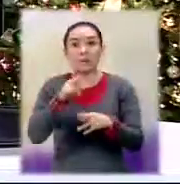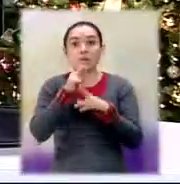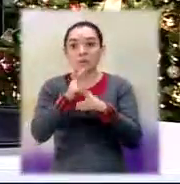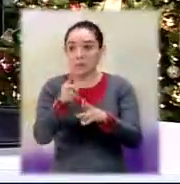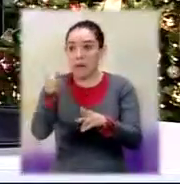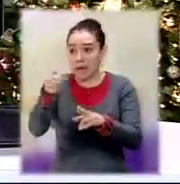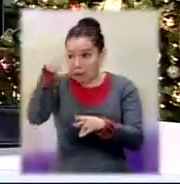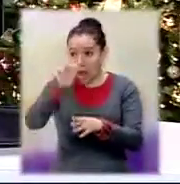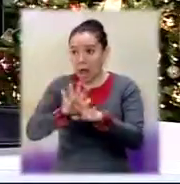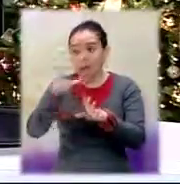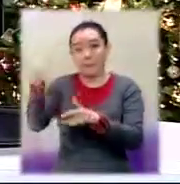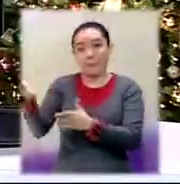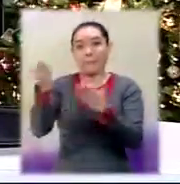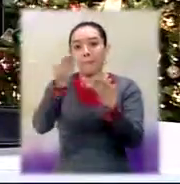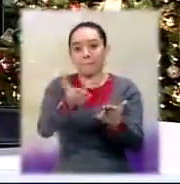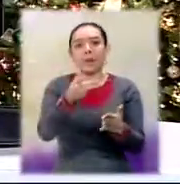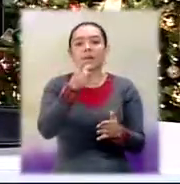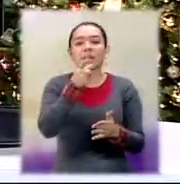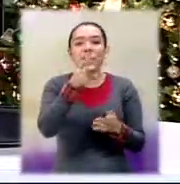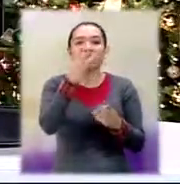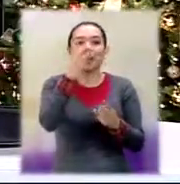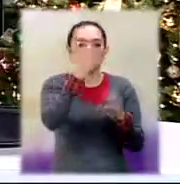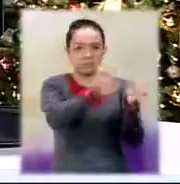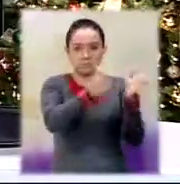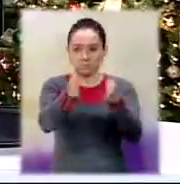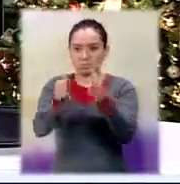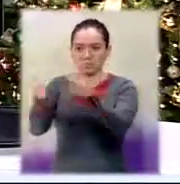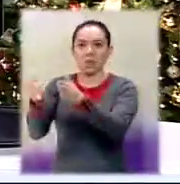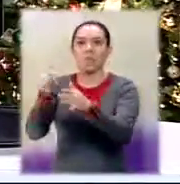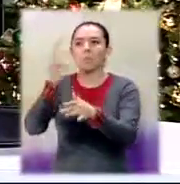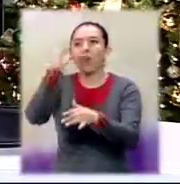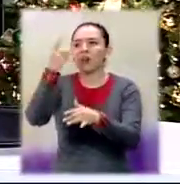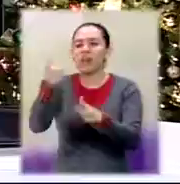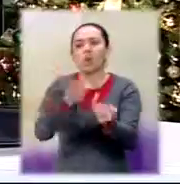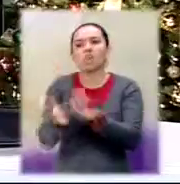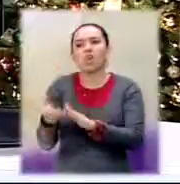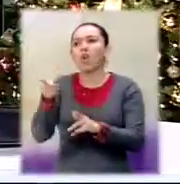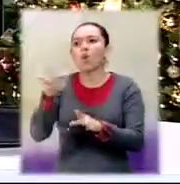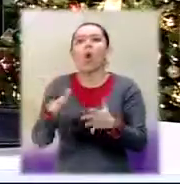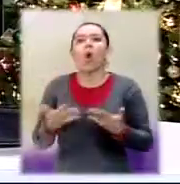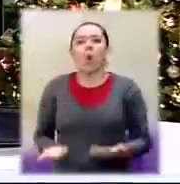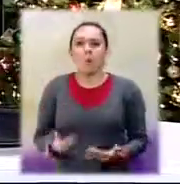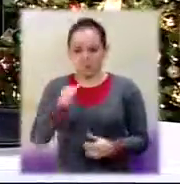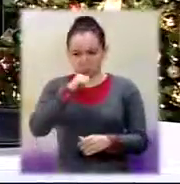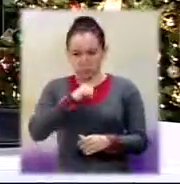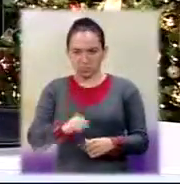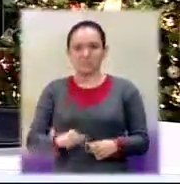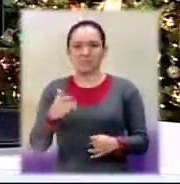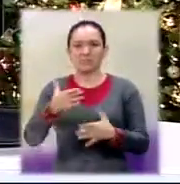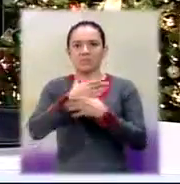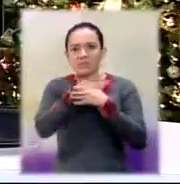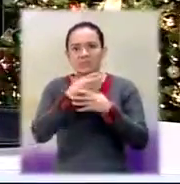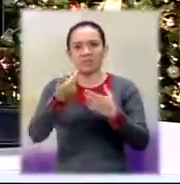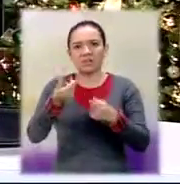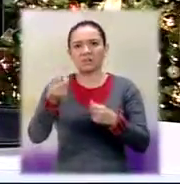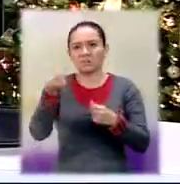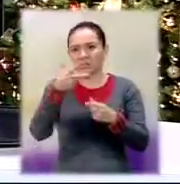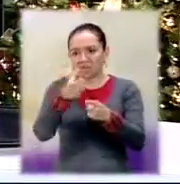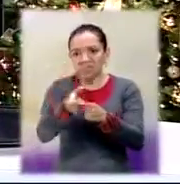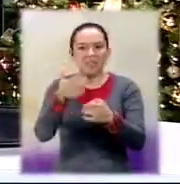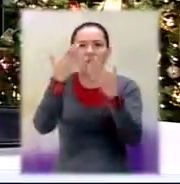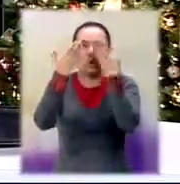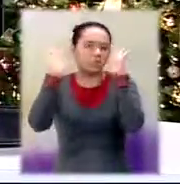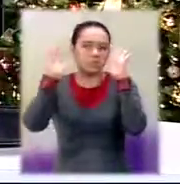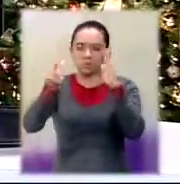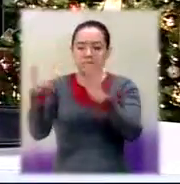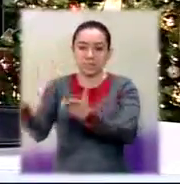van a presentar los tres cadáveres para que sean identificados, pero dentro de una fuente, pues dijeron de